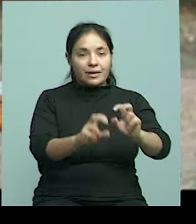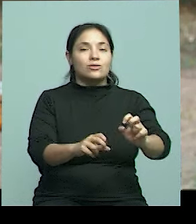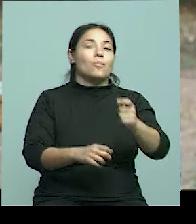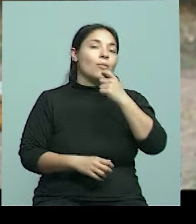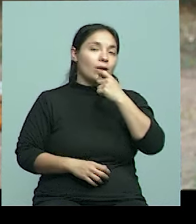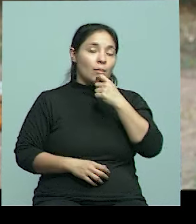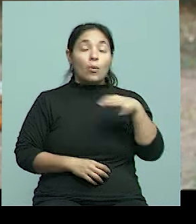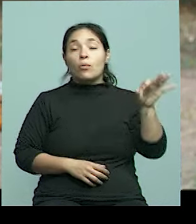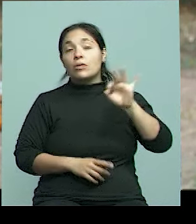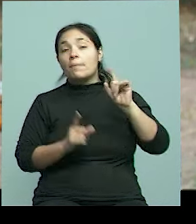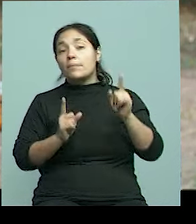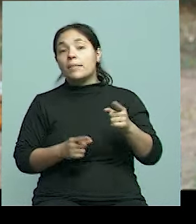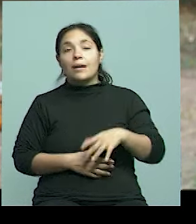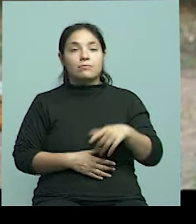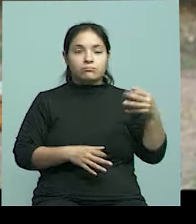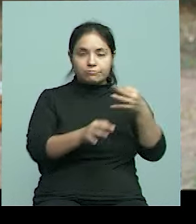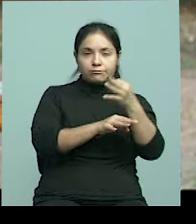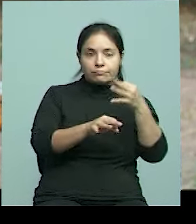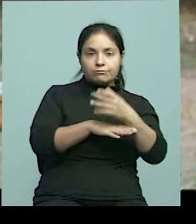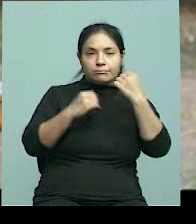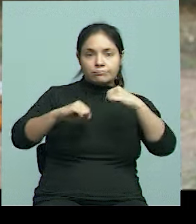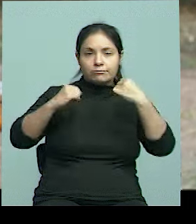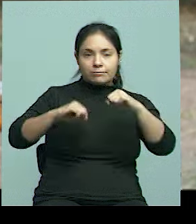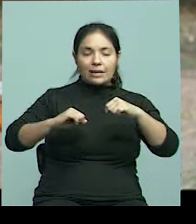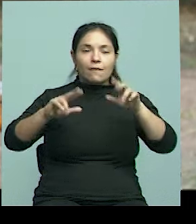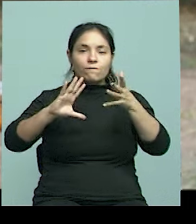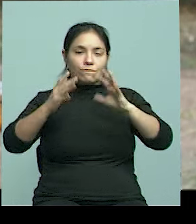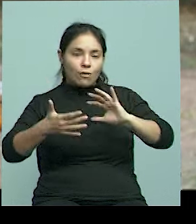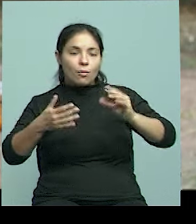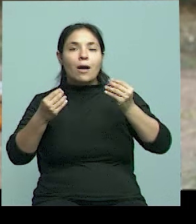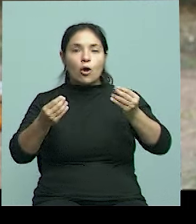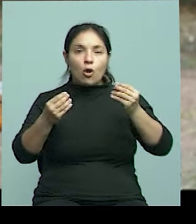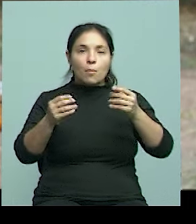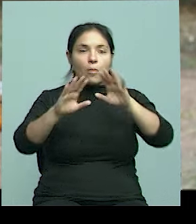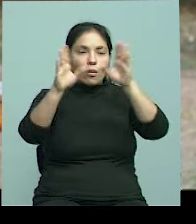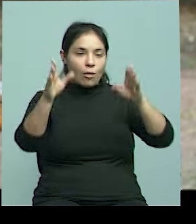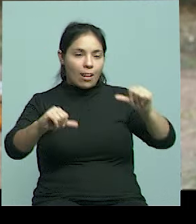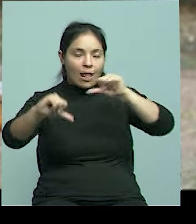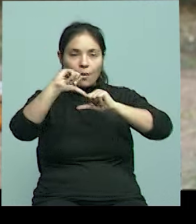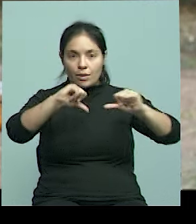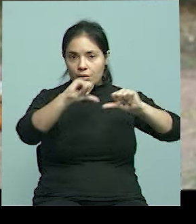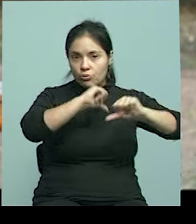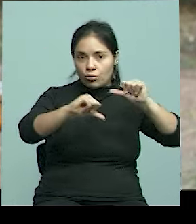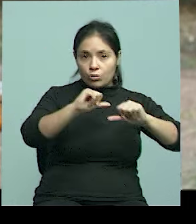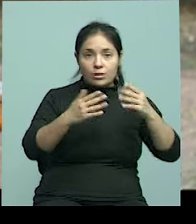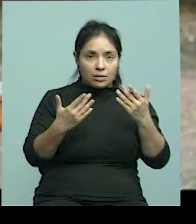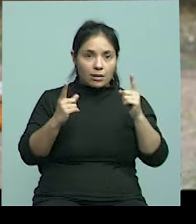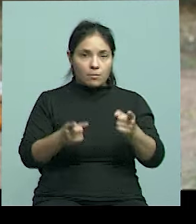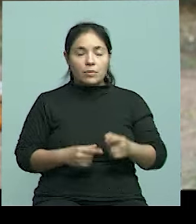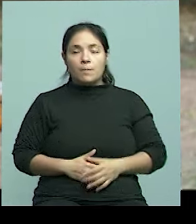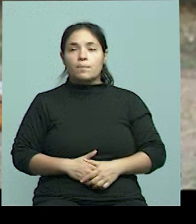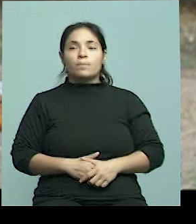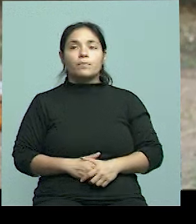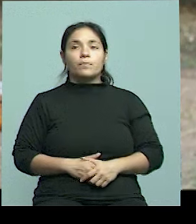ejemplo, o para entrenarlo en alguna de las técnicas o del manejo del laboratorio. Con respecto